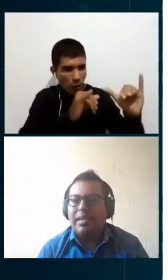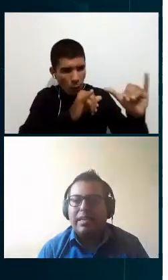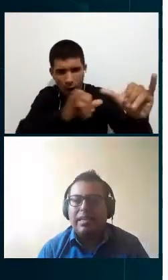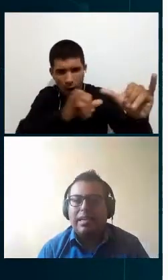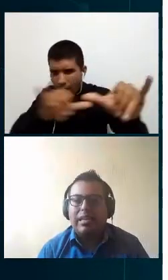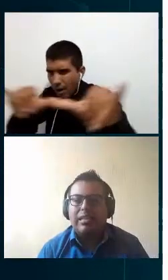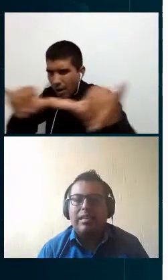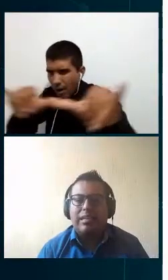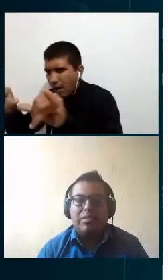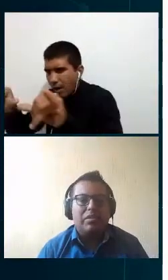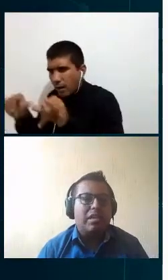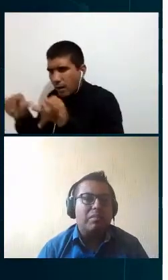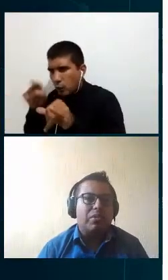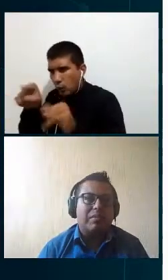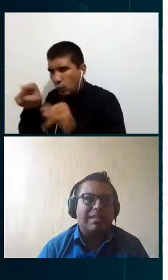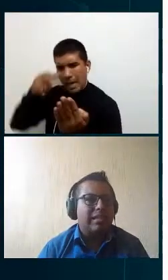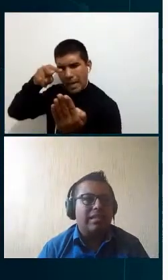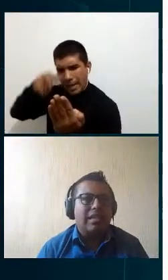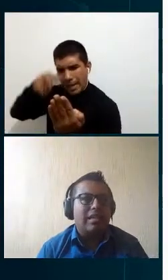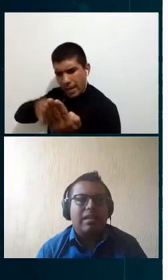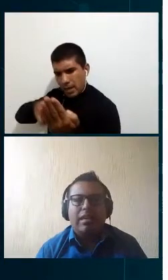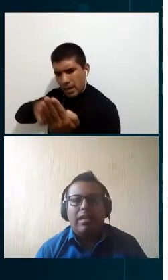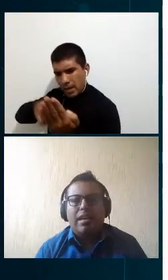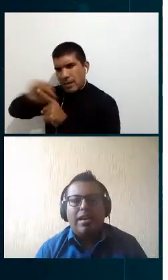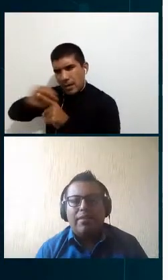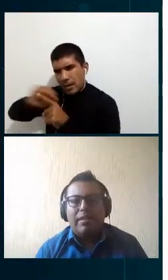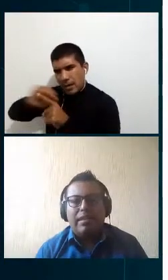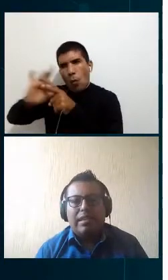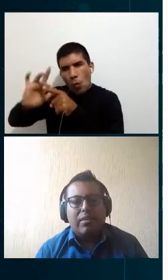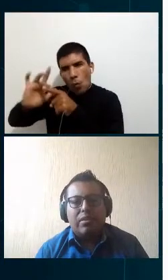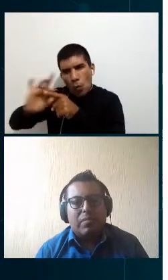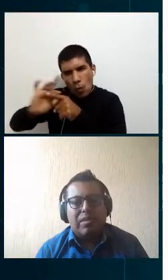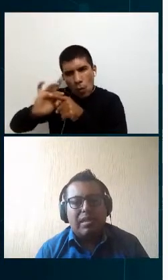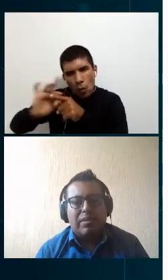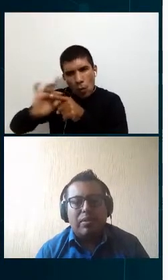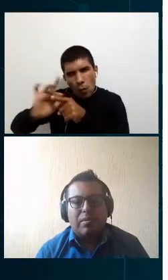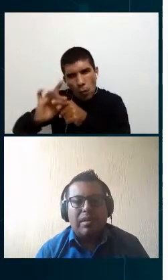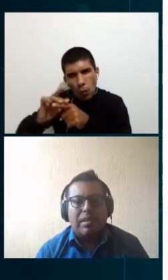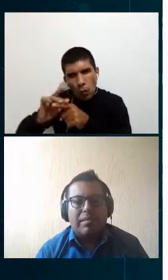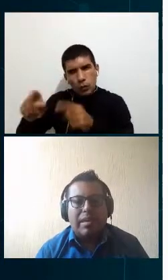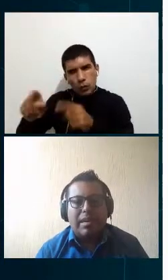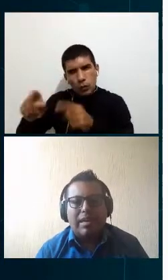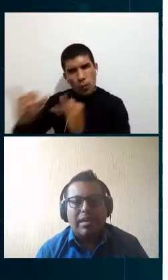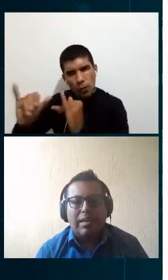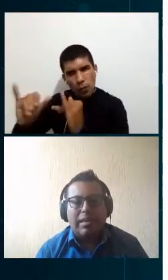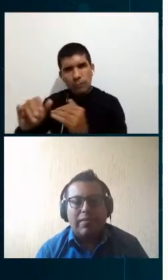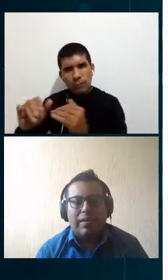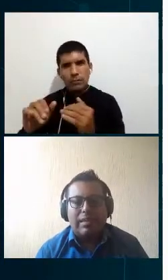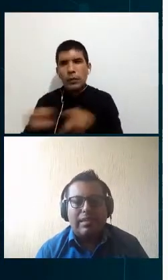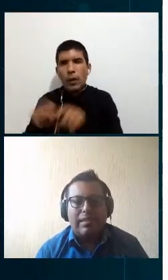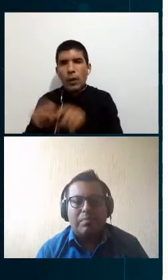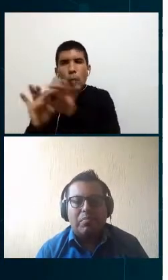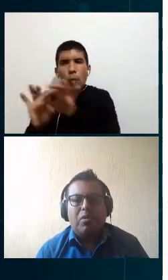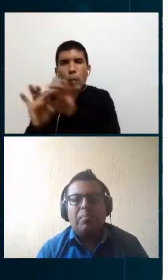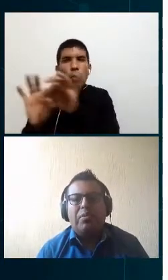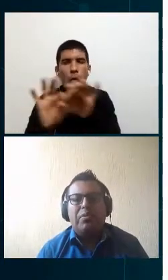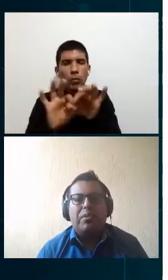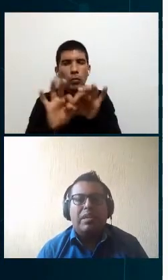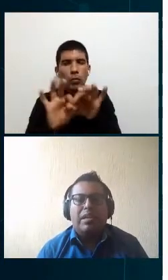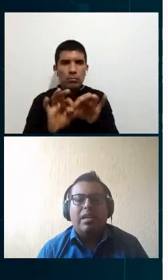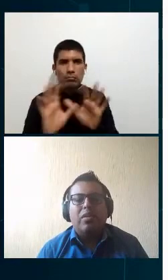estándares para que la integración sea mucho más sencilla hay veces que no se puede hay software que manejan interfaces